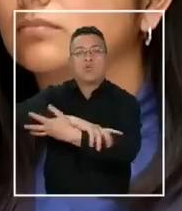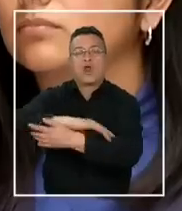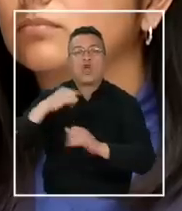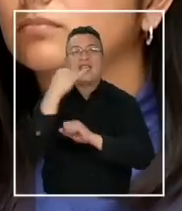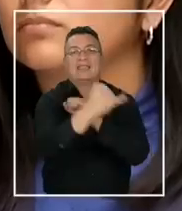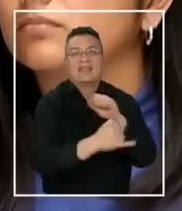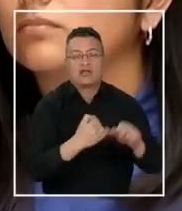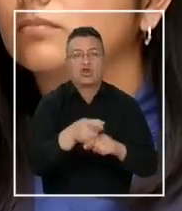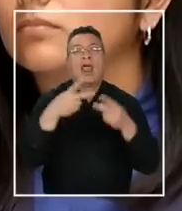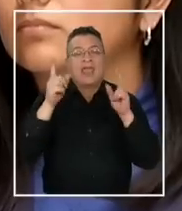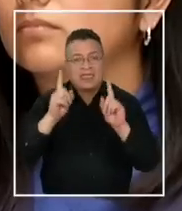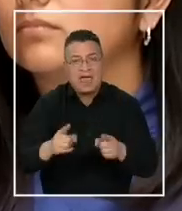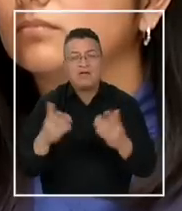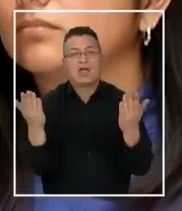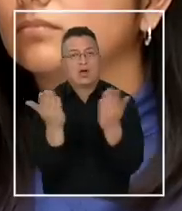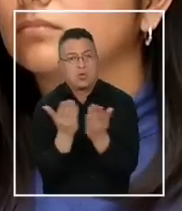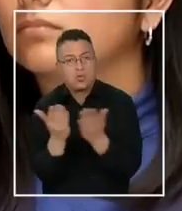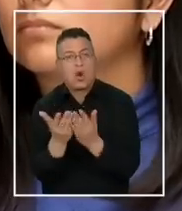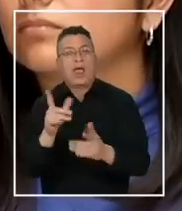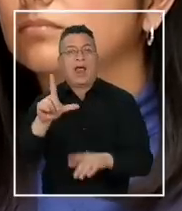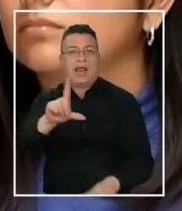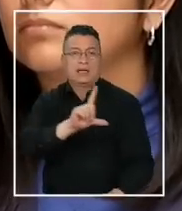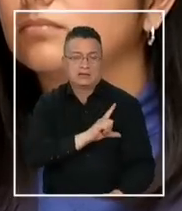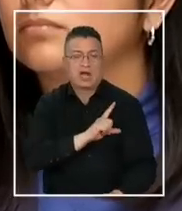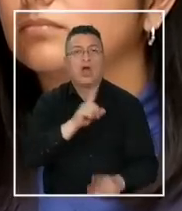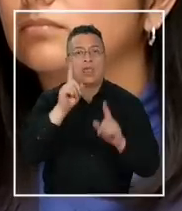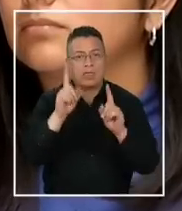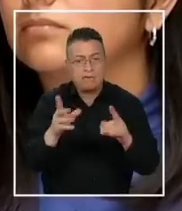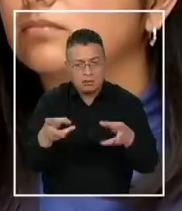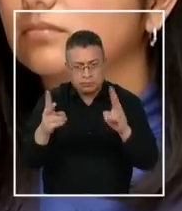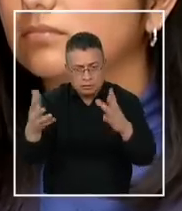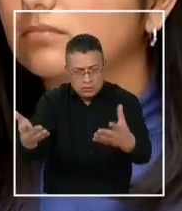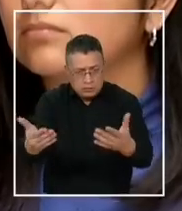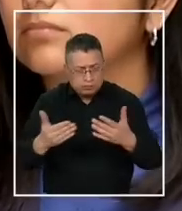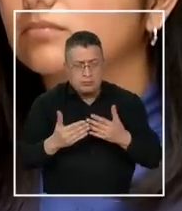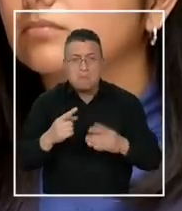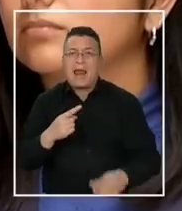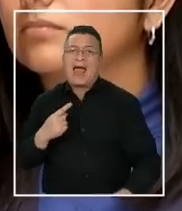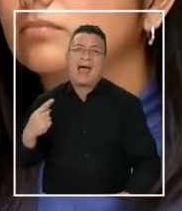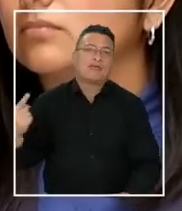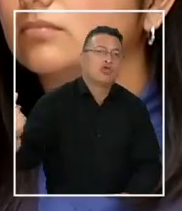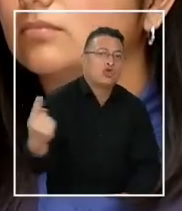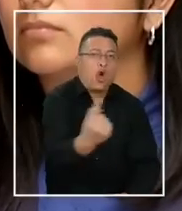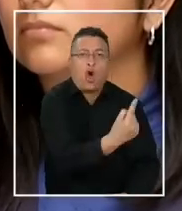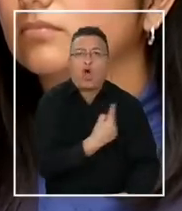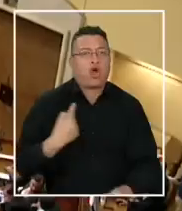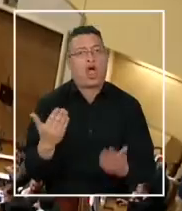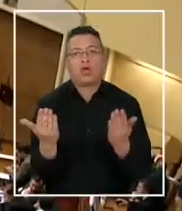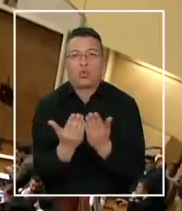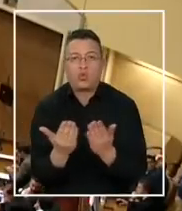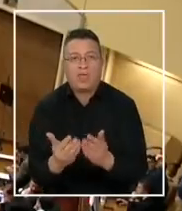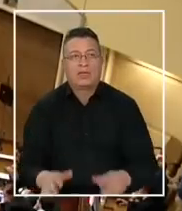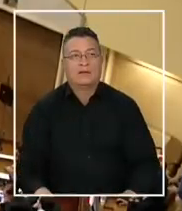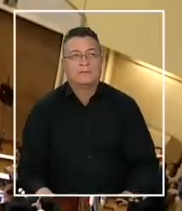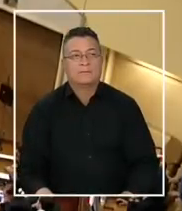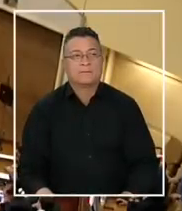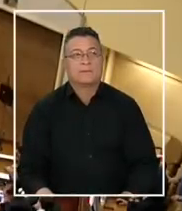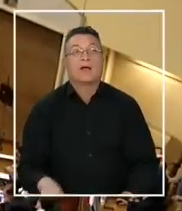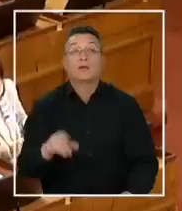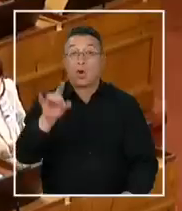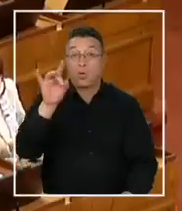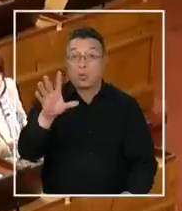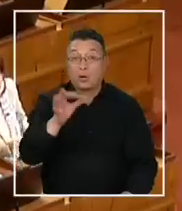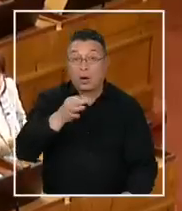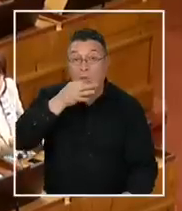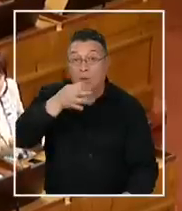garantizar que las escuelas, liceos y jardines sean espacios de acogida para todas y todos los estudiantes. No fue el único anuncio en la